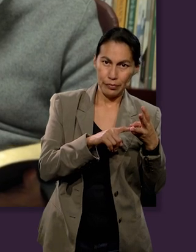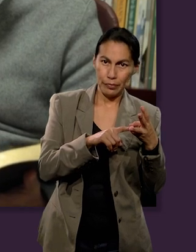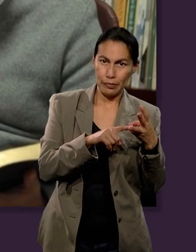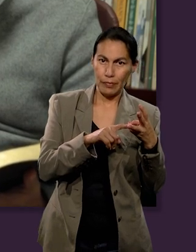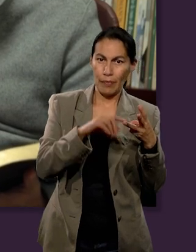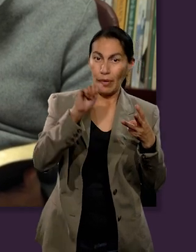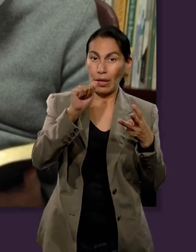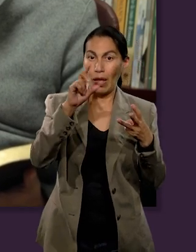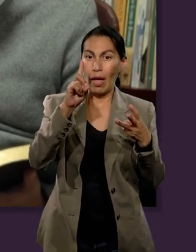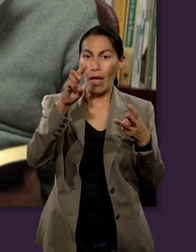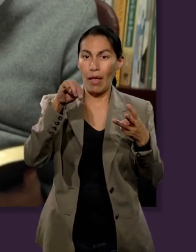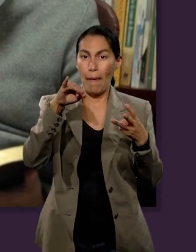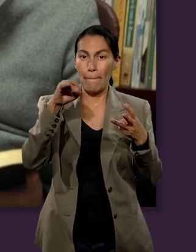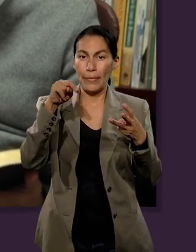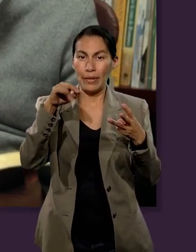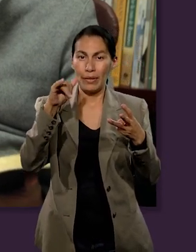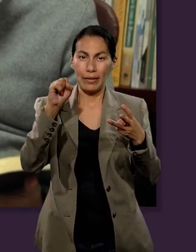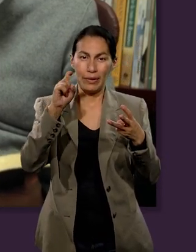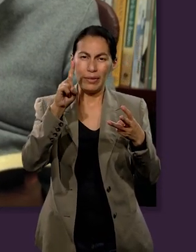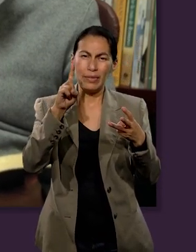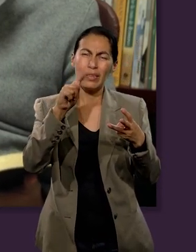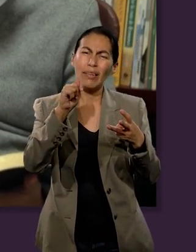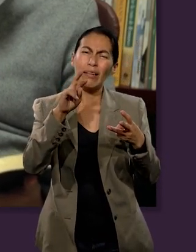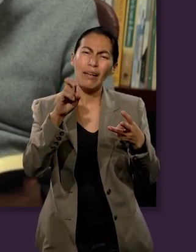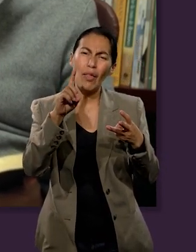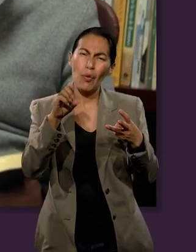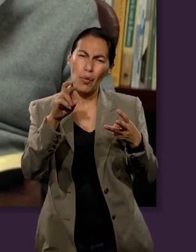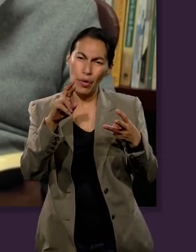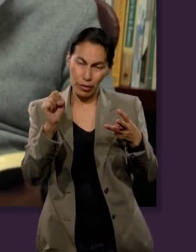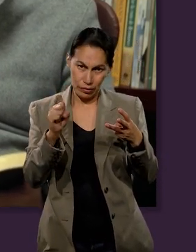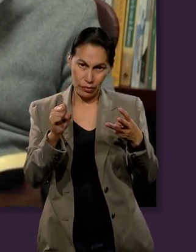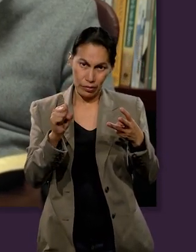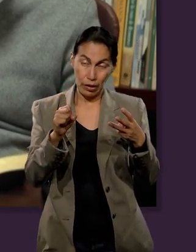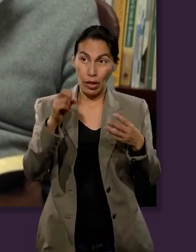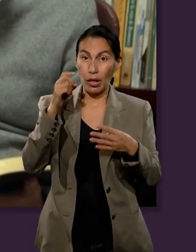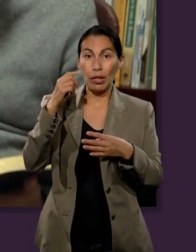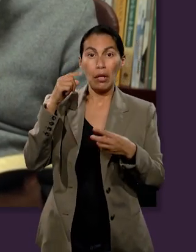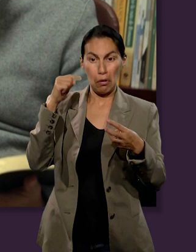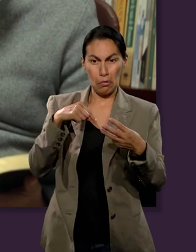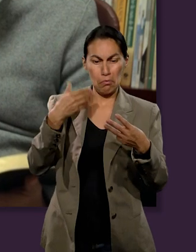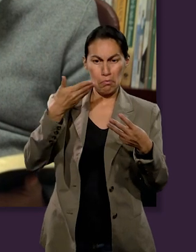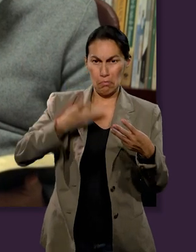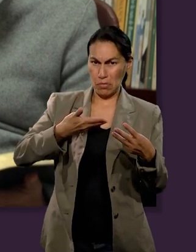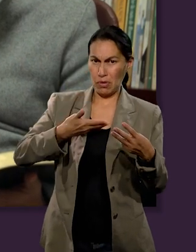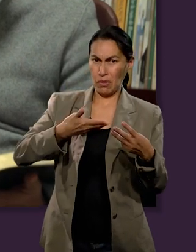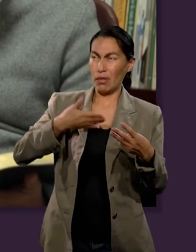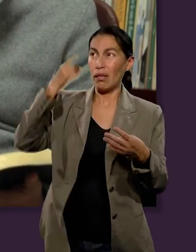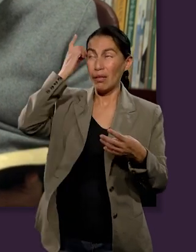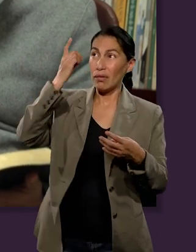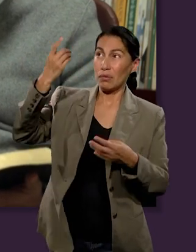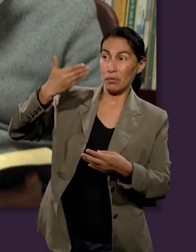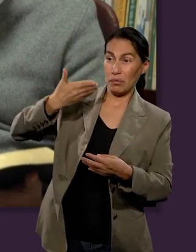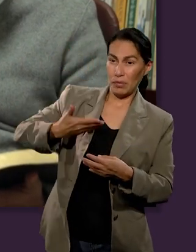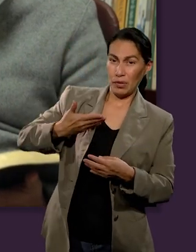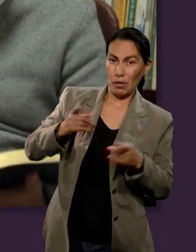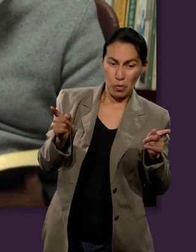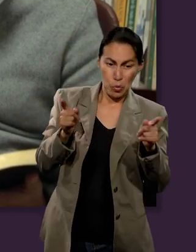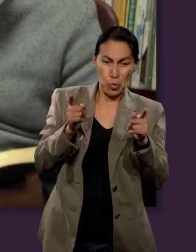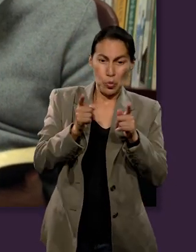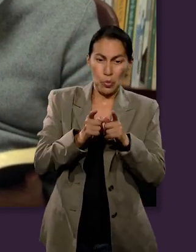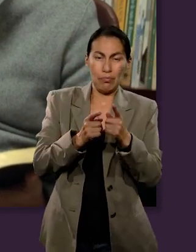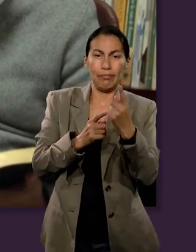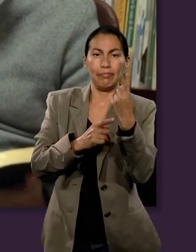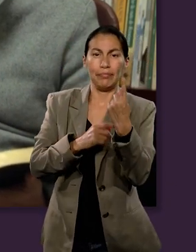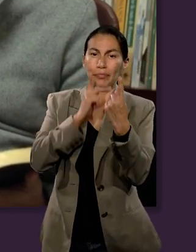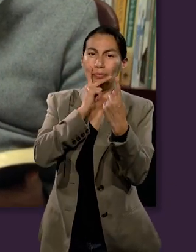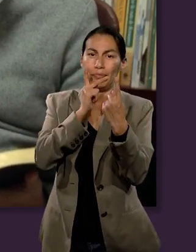Y finalmente, usa la palabra administradores. Y lo que se pide aquí, de cada uno